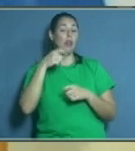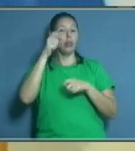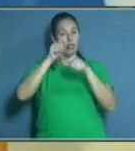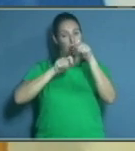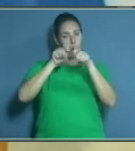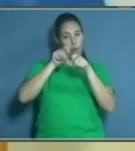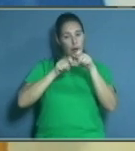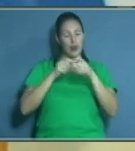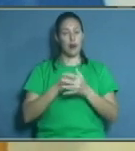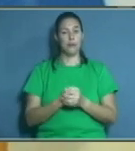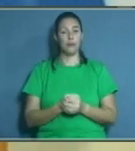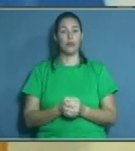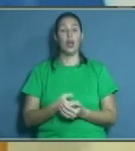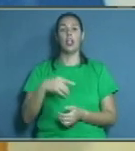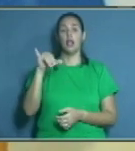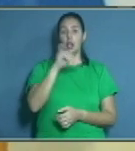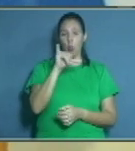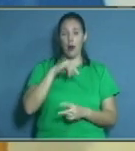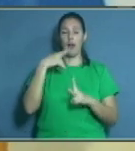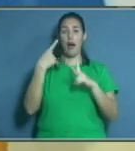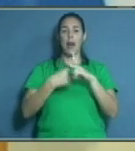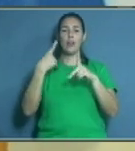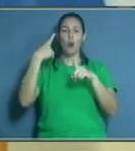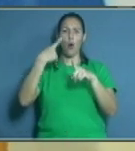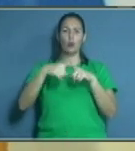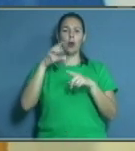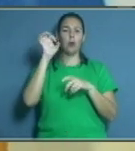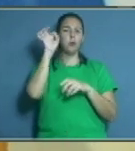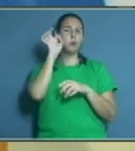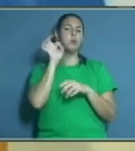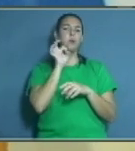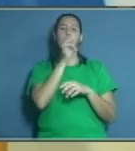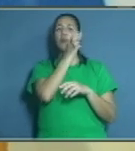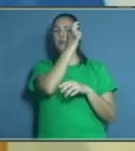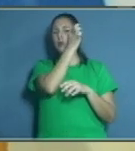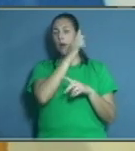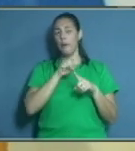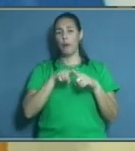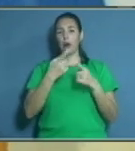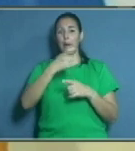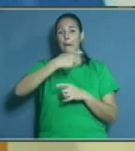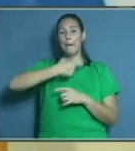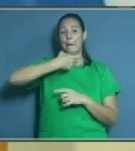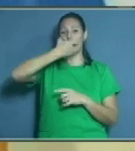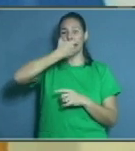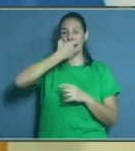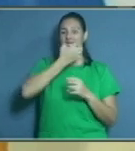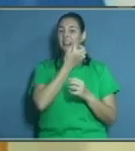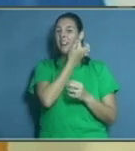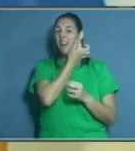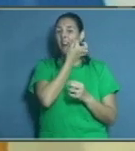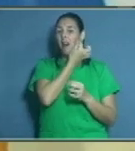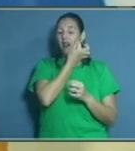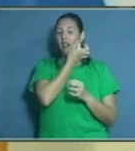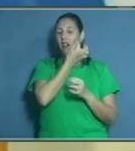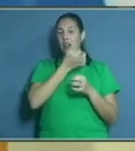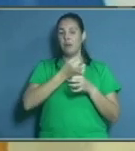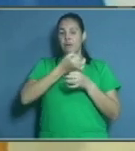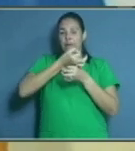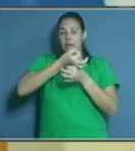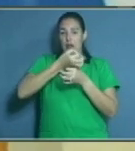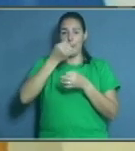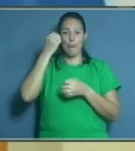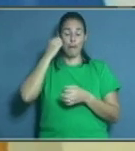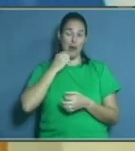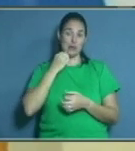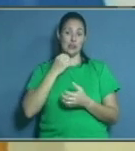úlceras traumáticas. Es decir, úlceras producidas por la prótesis como tal, ante determinados defectos que puede tener un